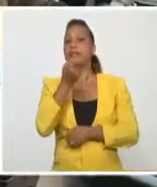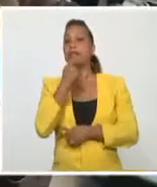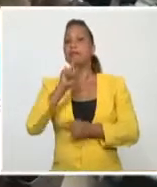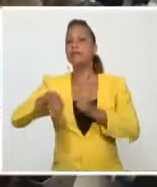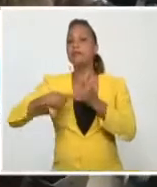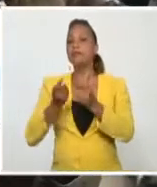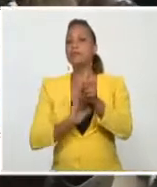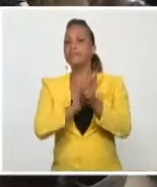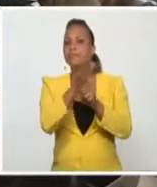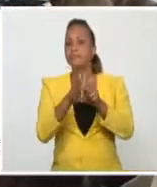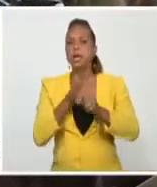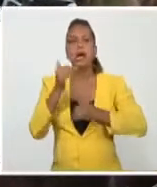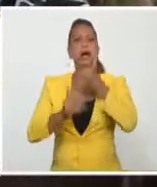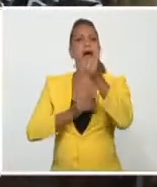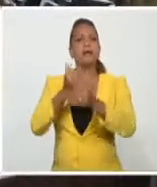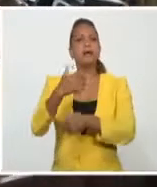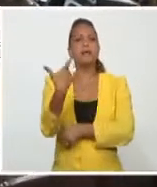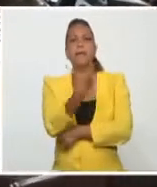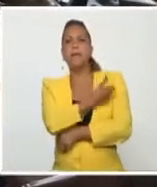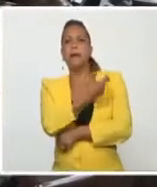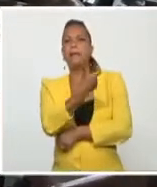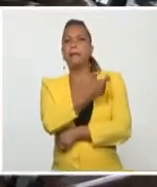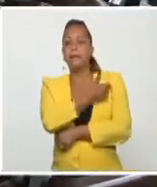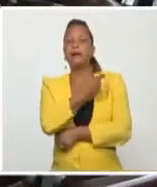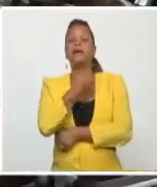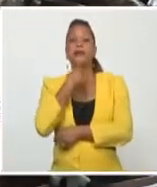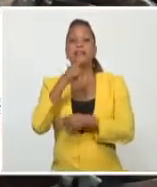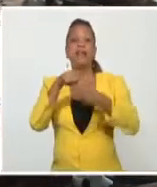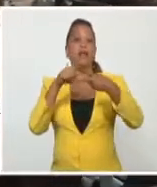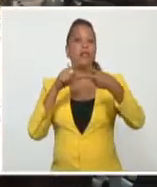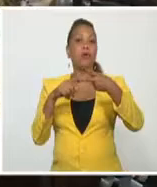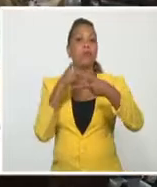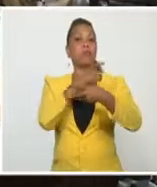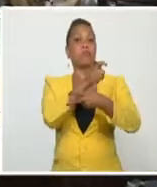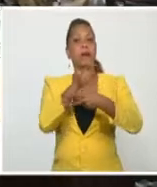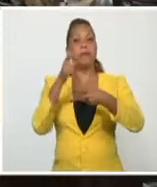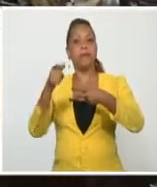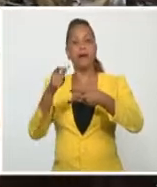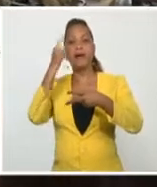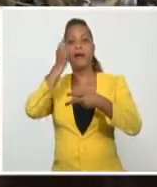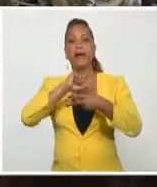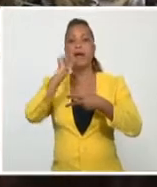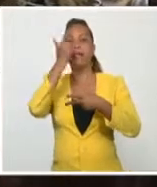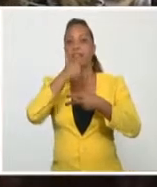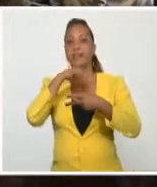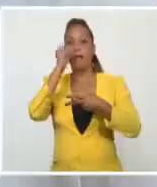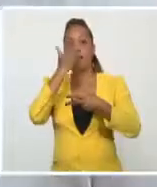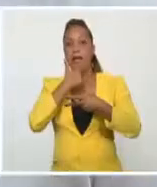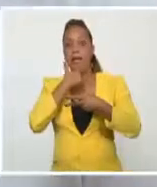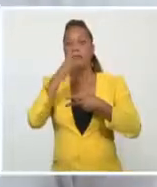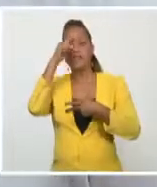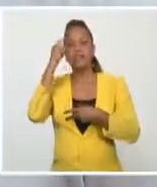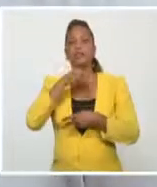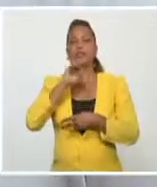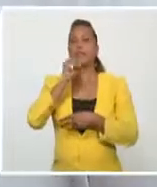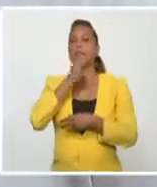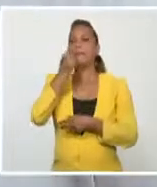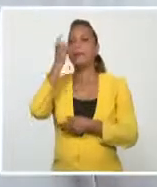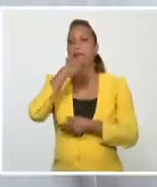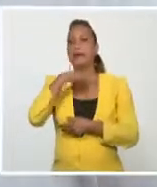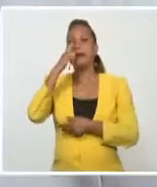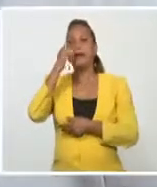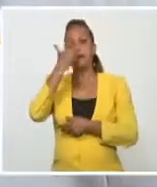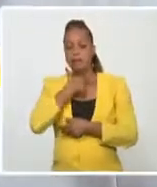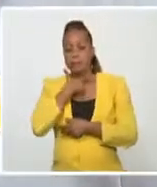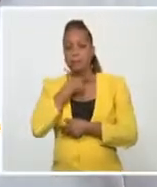y del avance de los ensayos clínicos de los candidatos vacunales Soberana 02 y Abdala. Se abre un campo